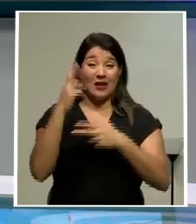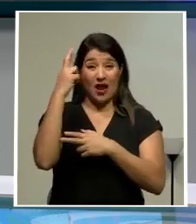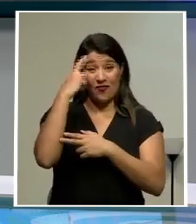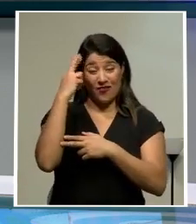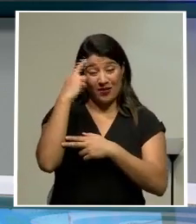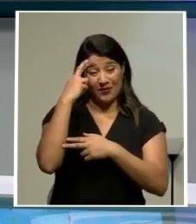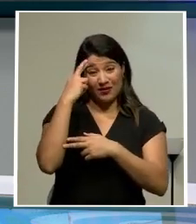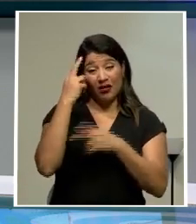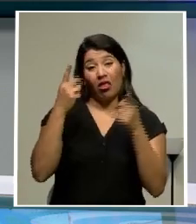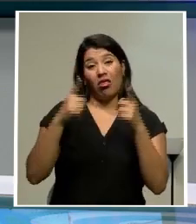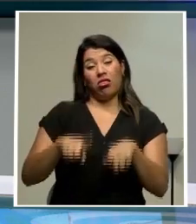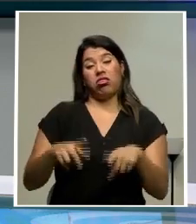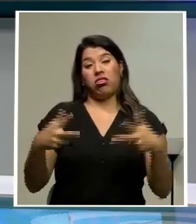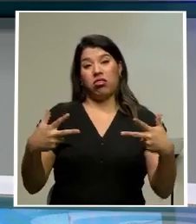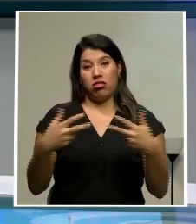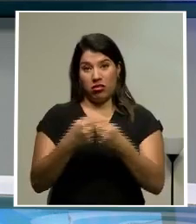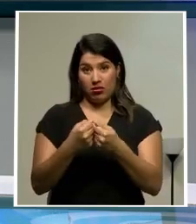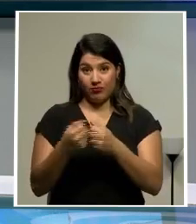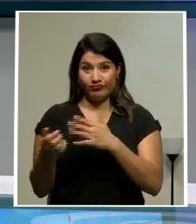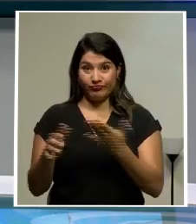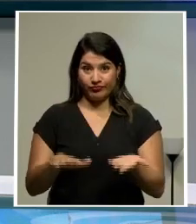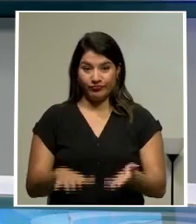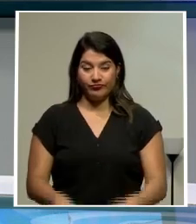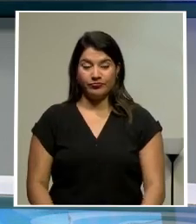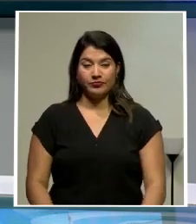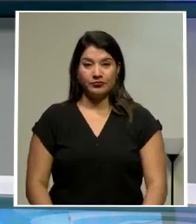repiten en los accidentes mortales.